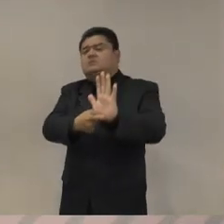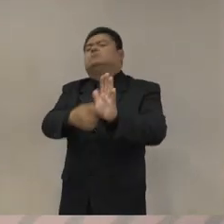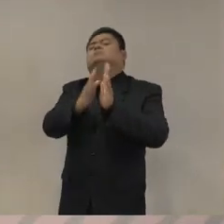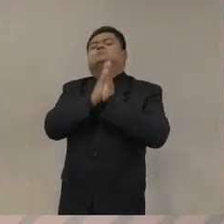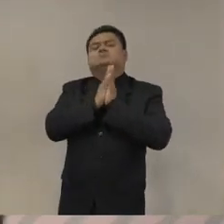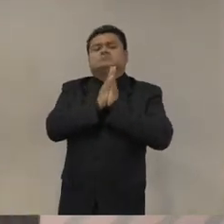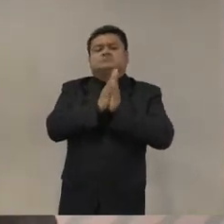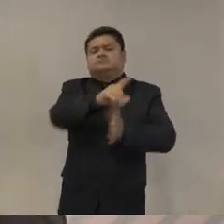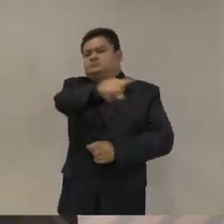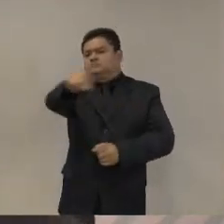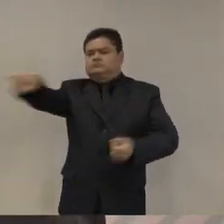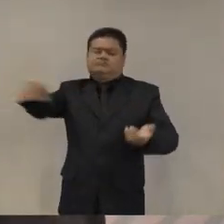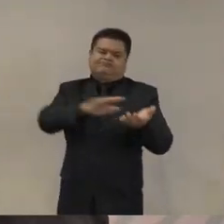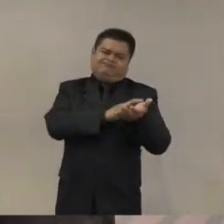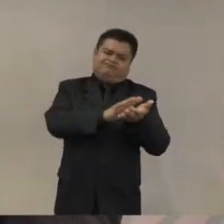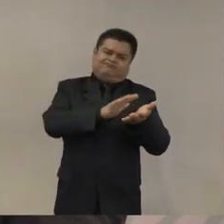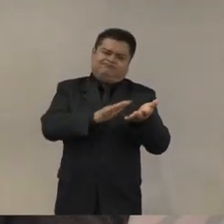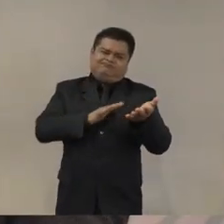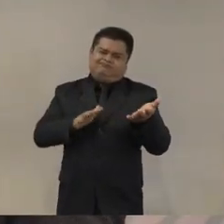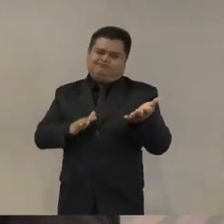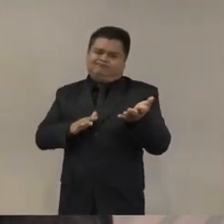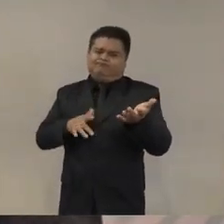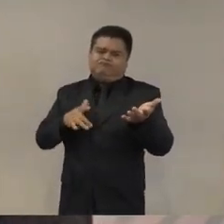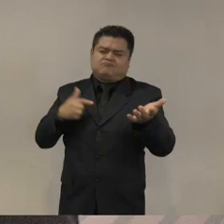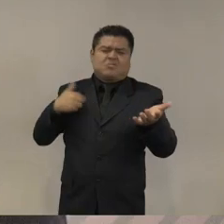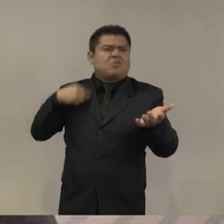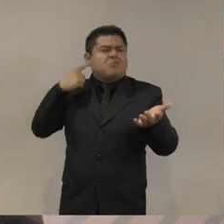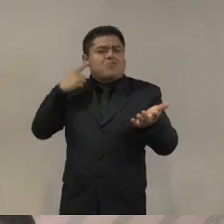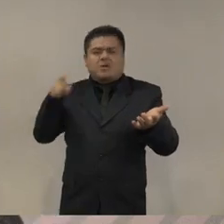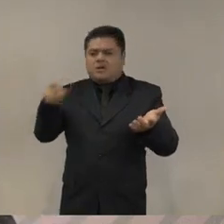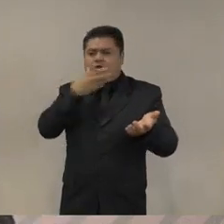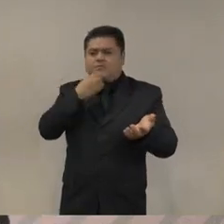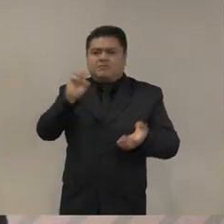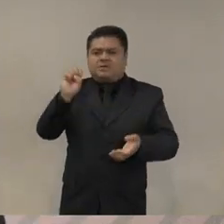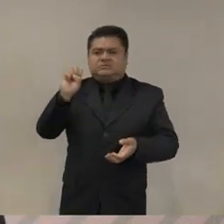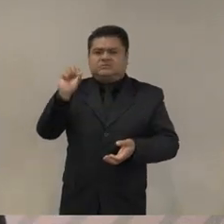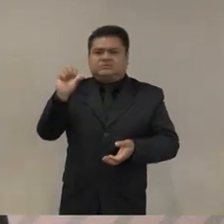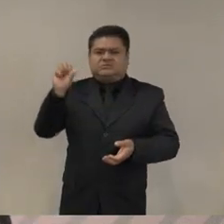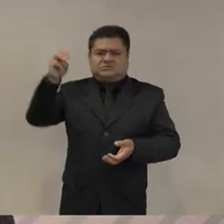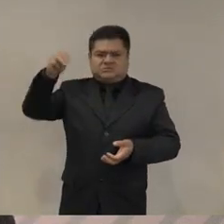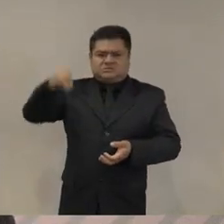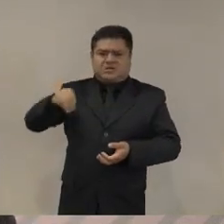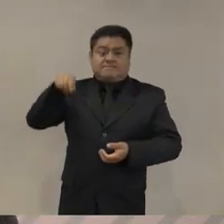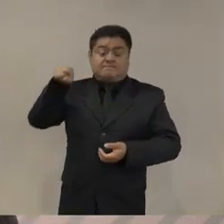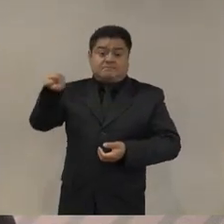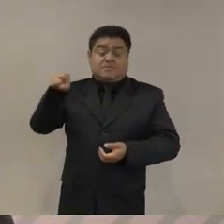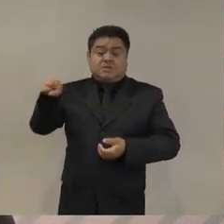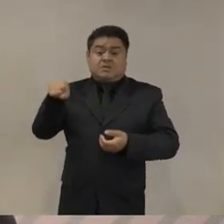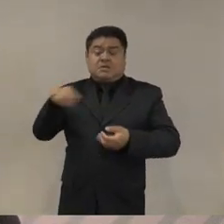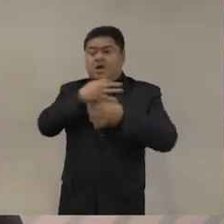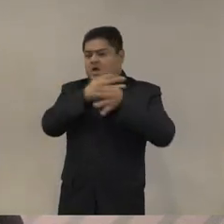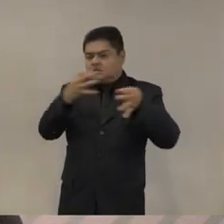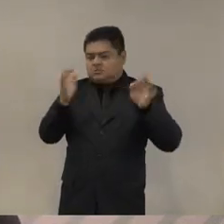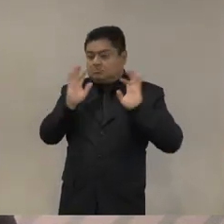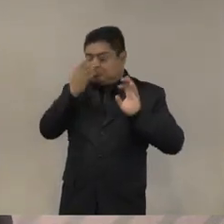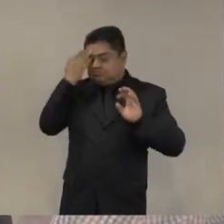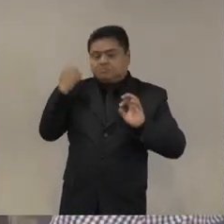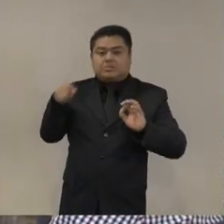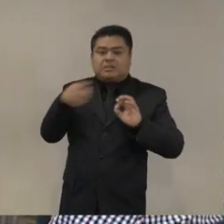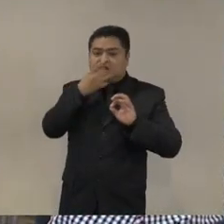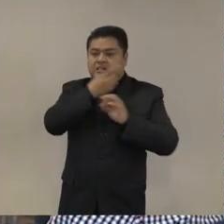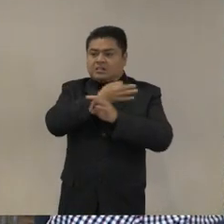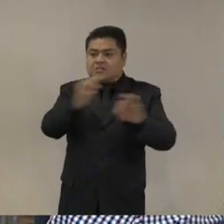no sé si lo dijiste Sam ya no me acuerdo si avisaste que trabajaremos en una base de datos lo dijiste